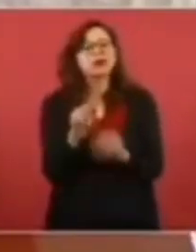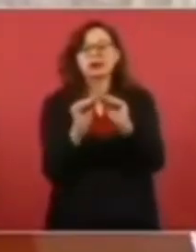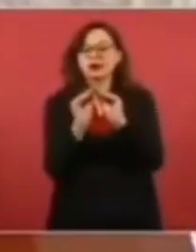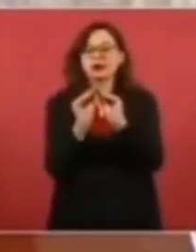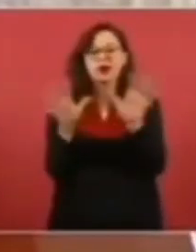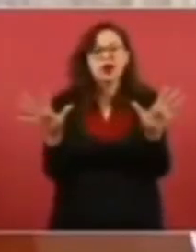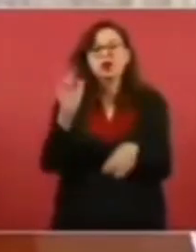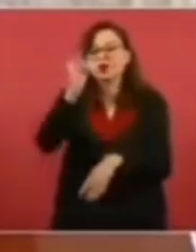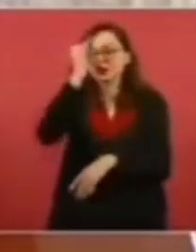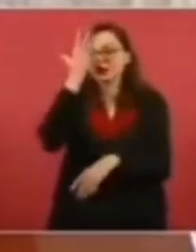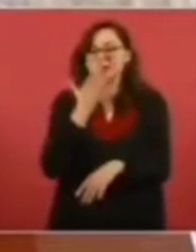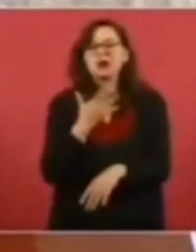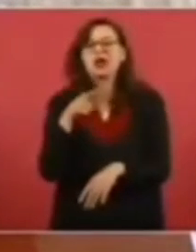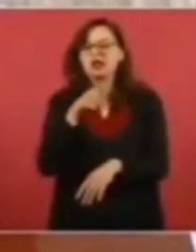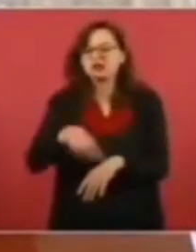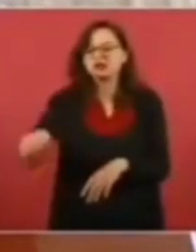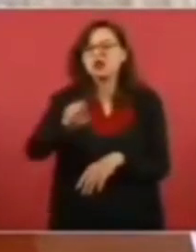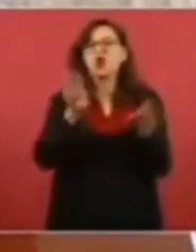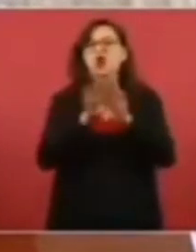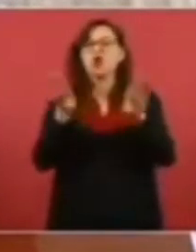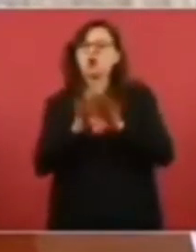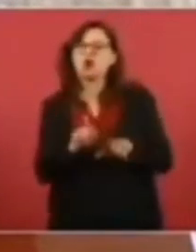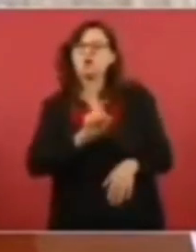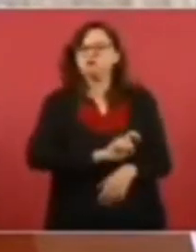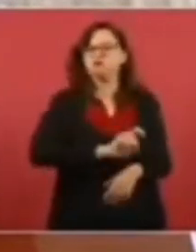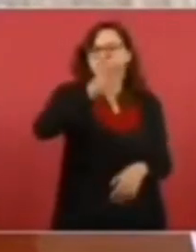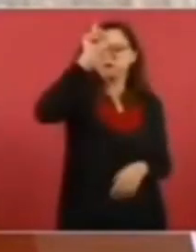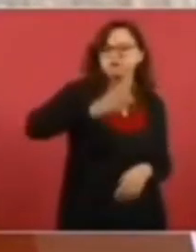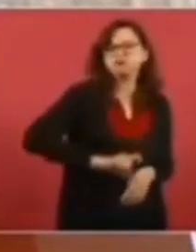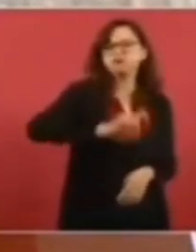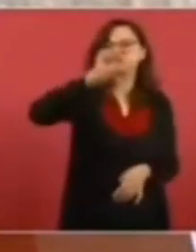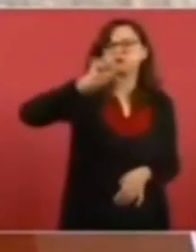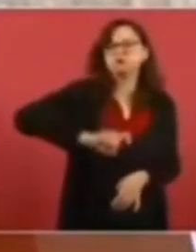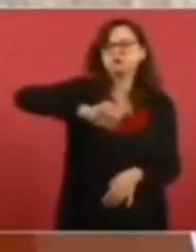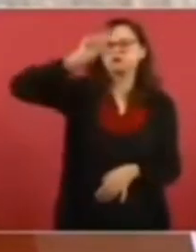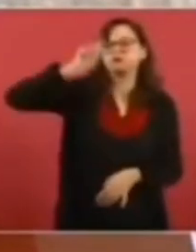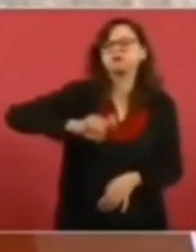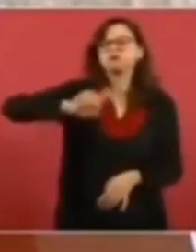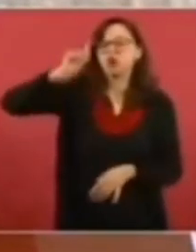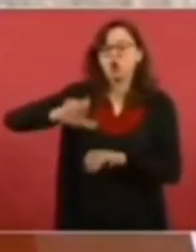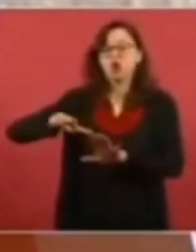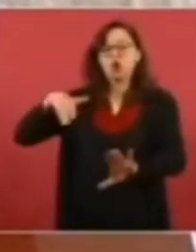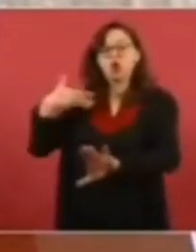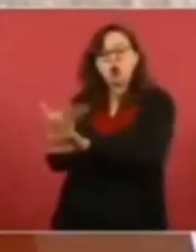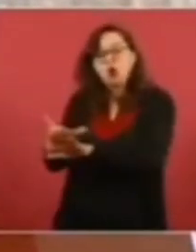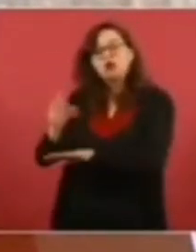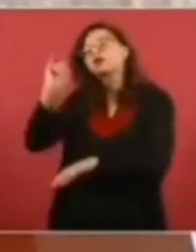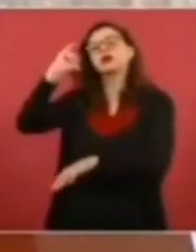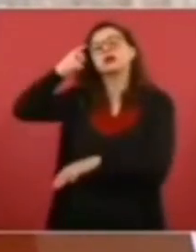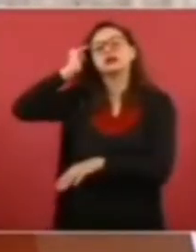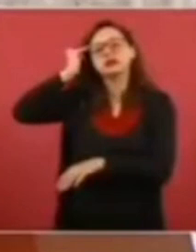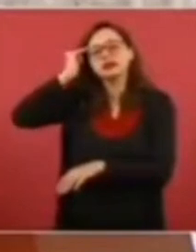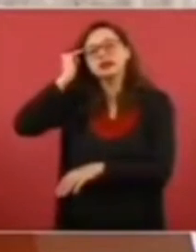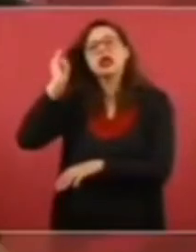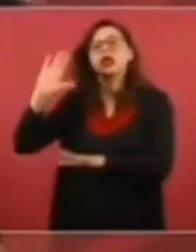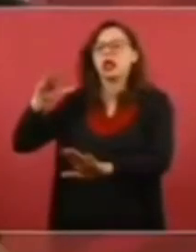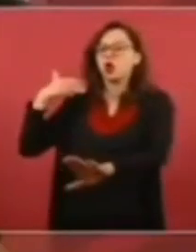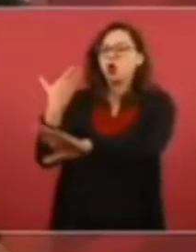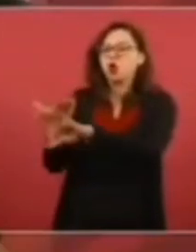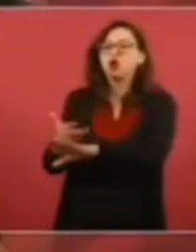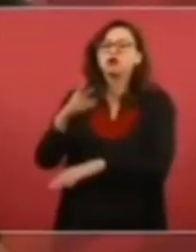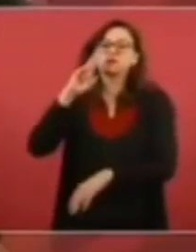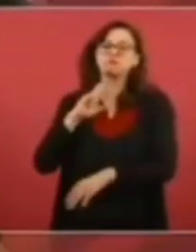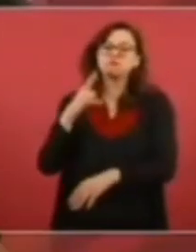esos días, lo que ponían en las paredes en Bolivia.